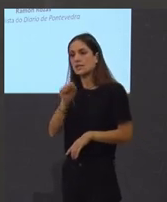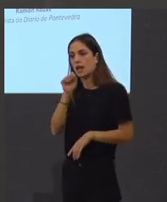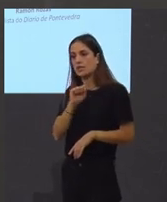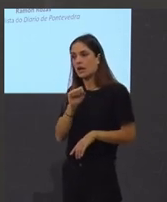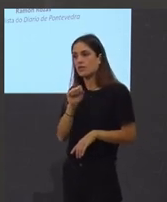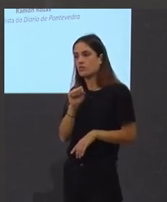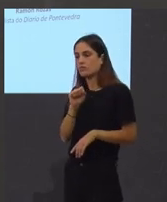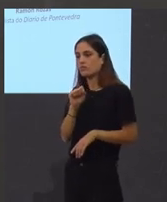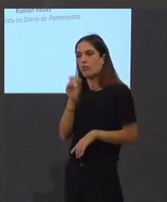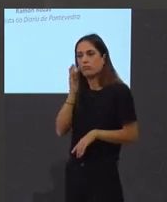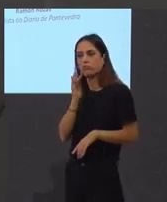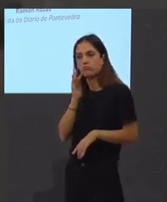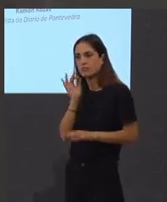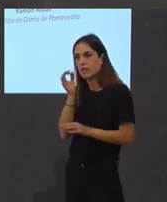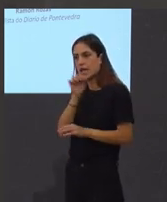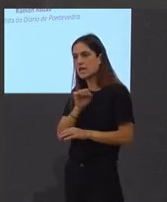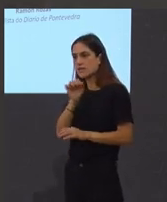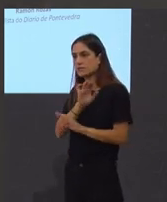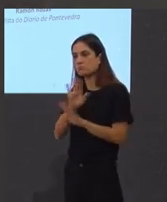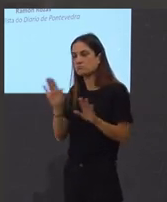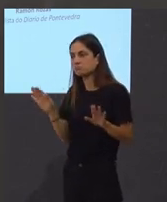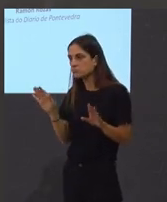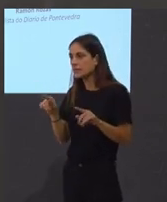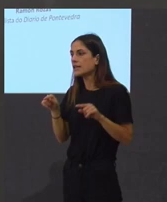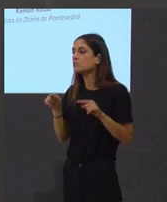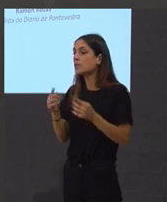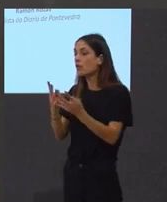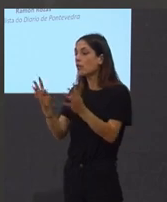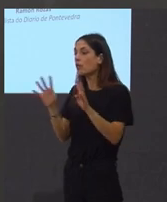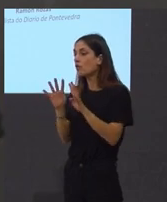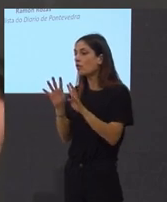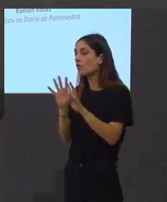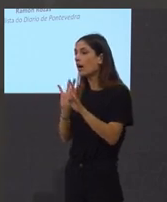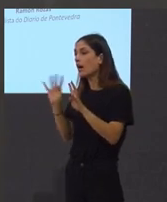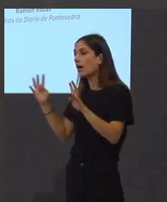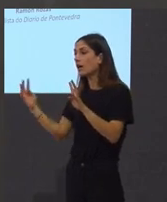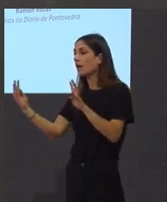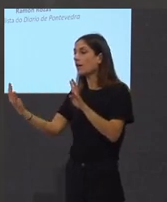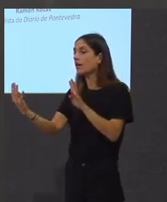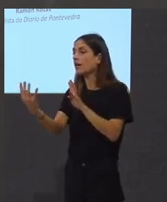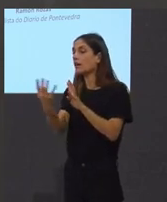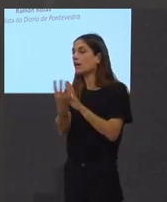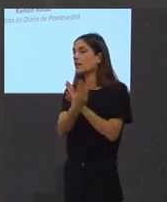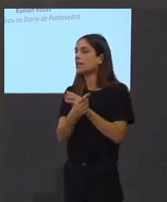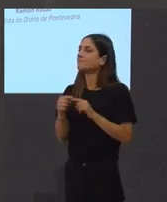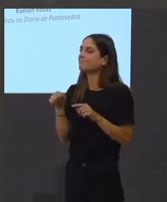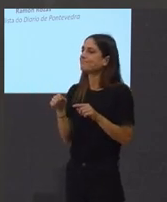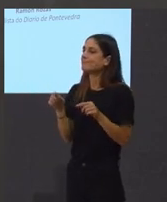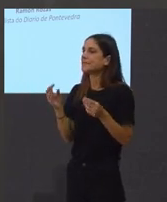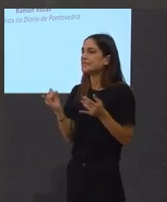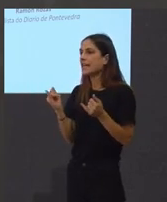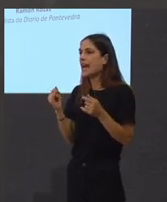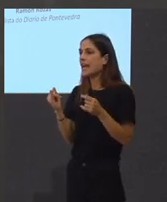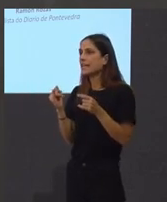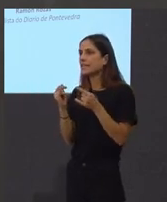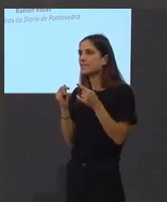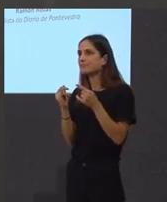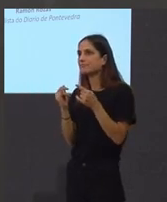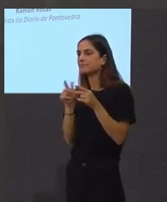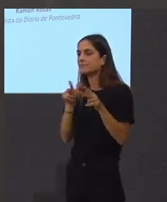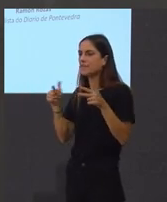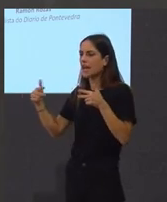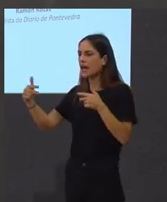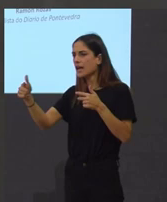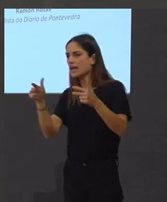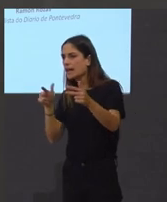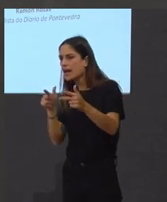máis. O que pasa é que arredor deses señores e as señoras había un paisanaje, digamos, un paisanaje, que por